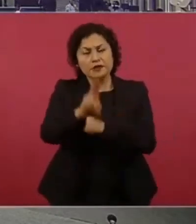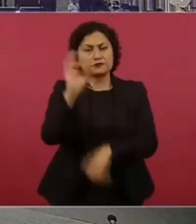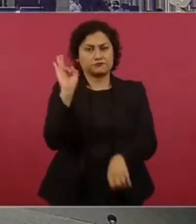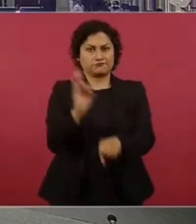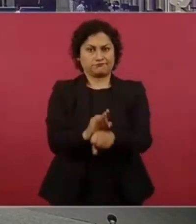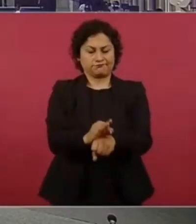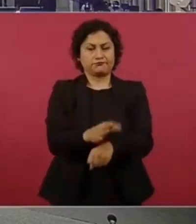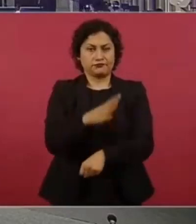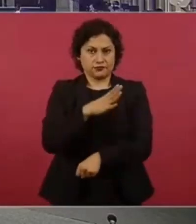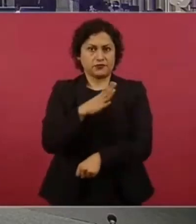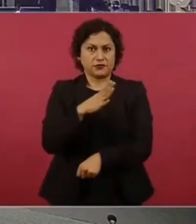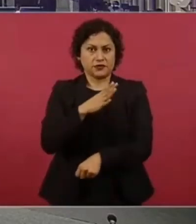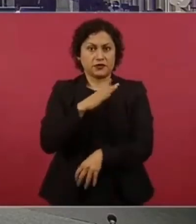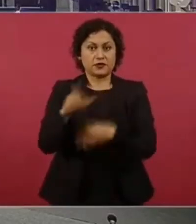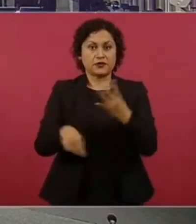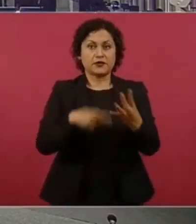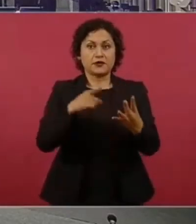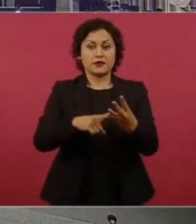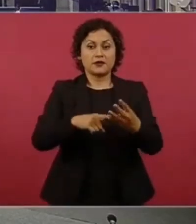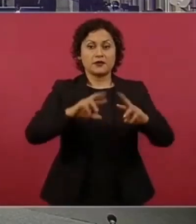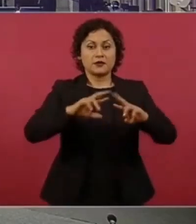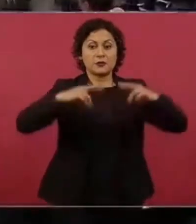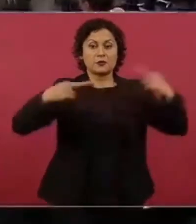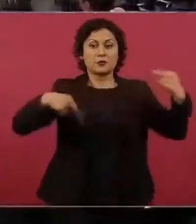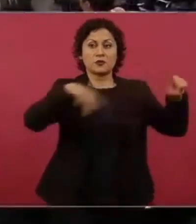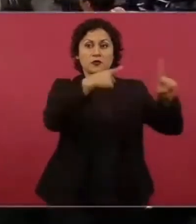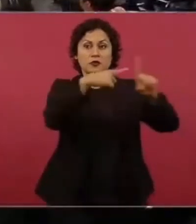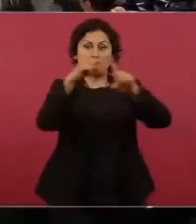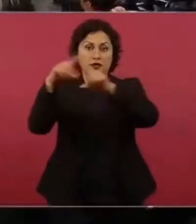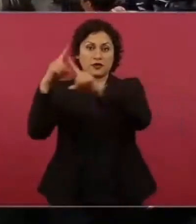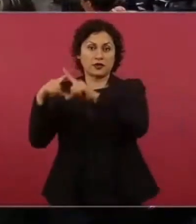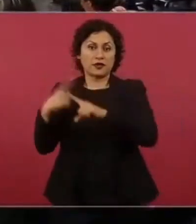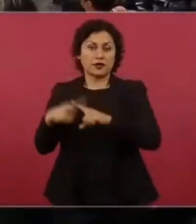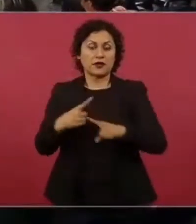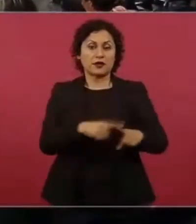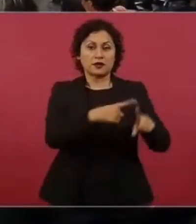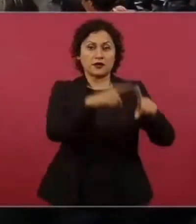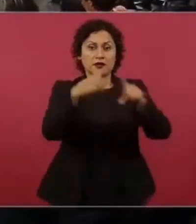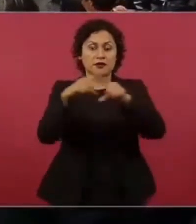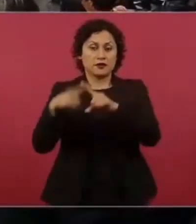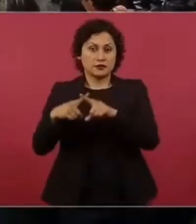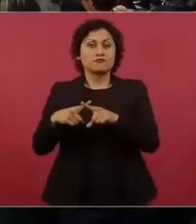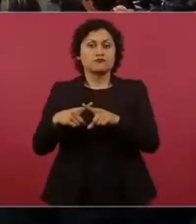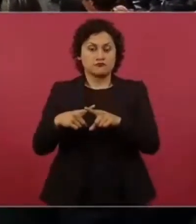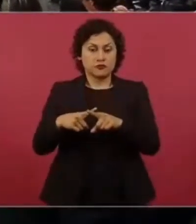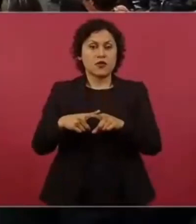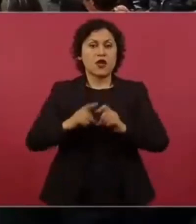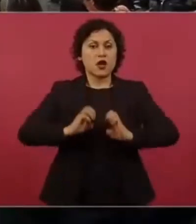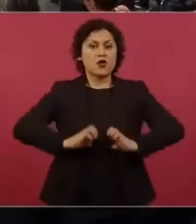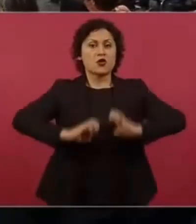Todas las instalaciones públicas. Tienen seguro.